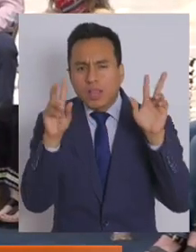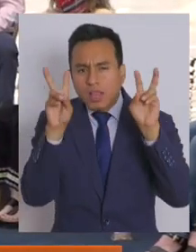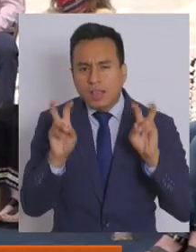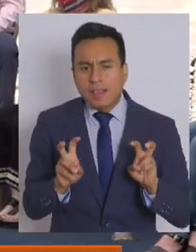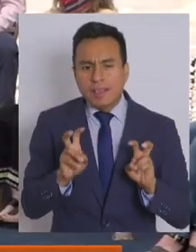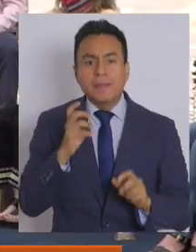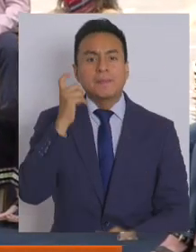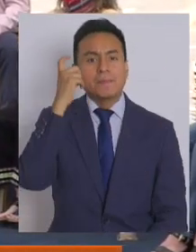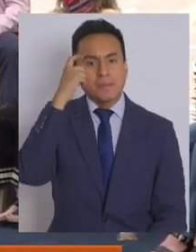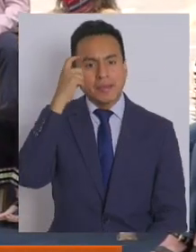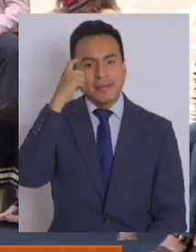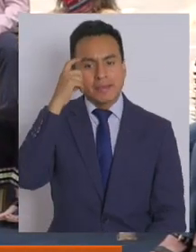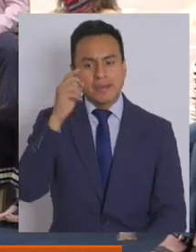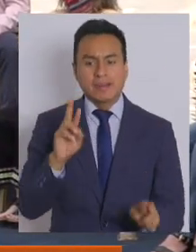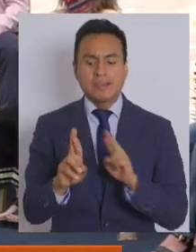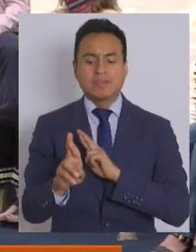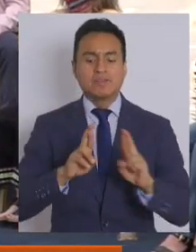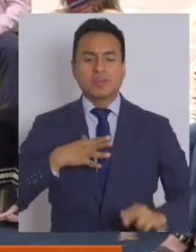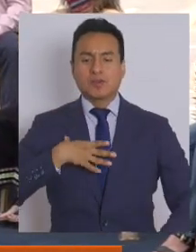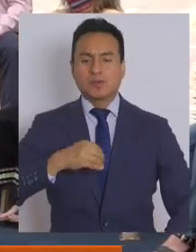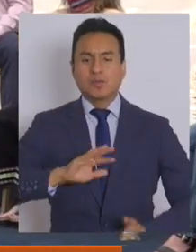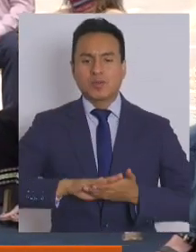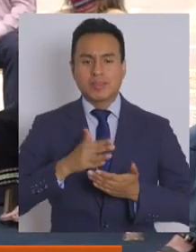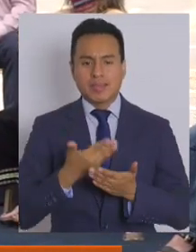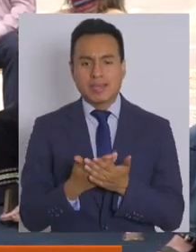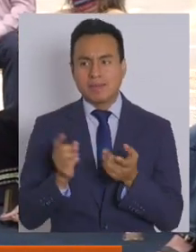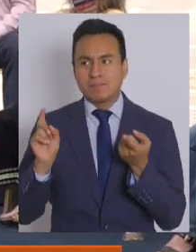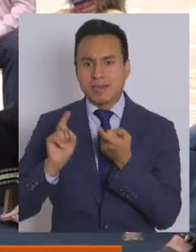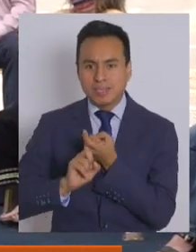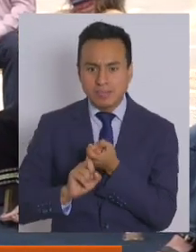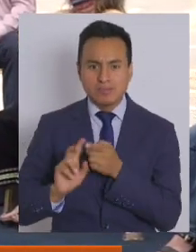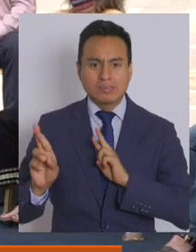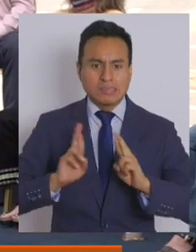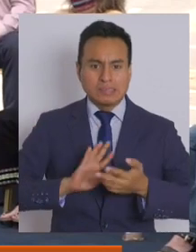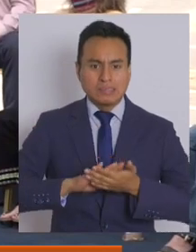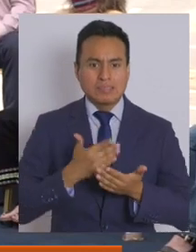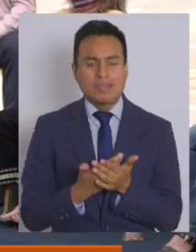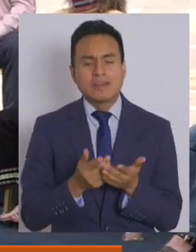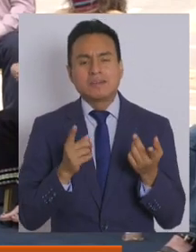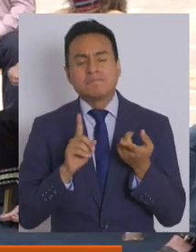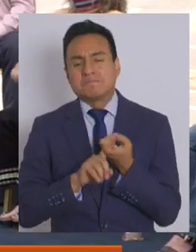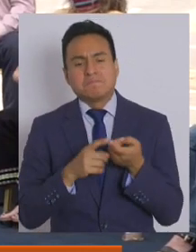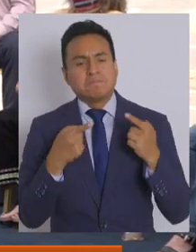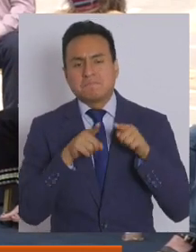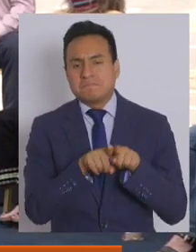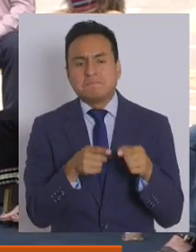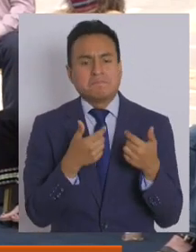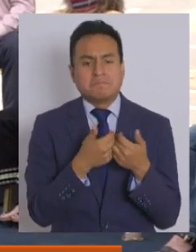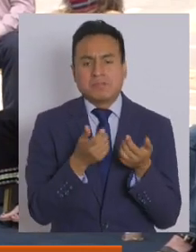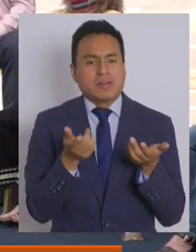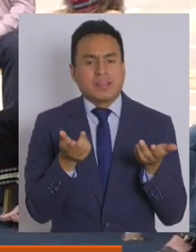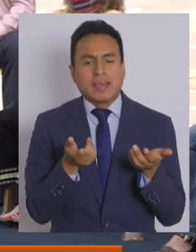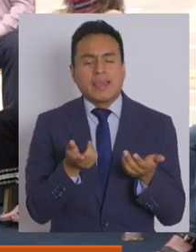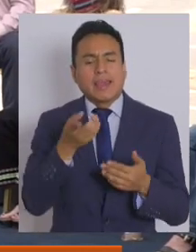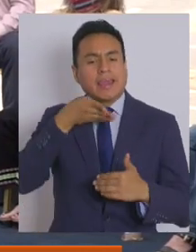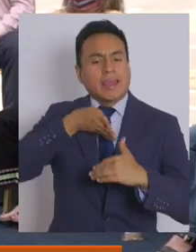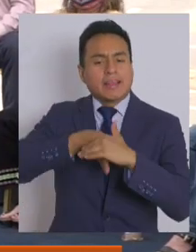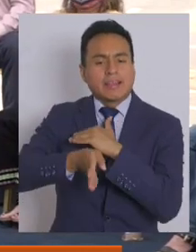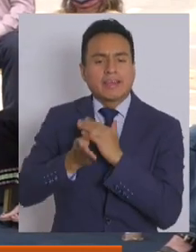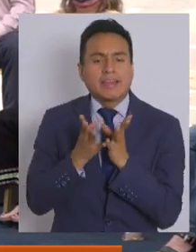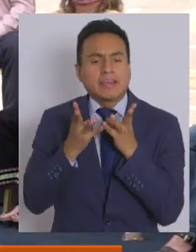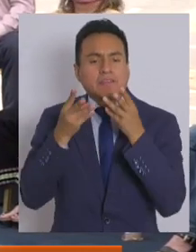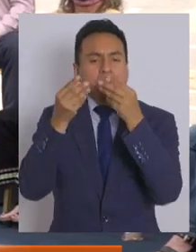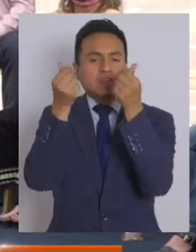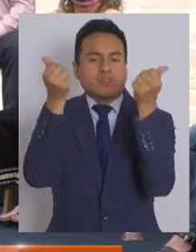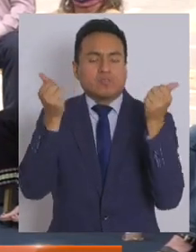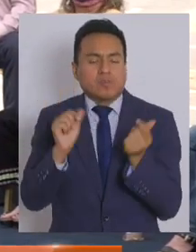es bueno pensar cómo están las relaciones con los hijos, con sus maridos, con sus esposas, con sus parejas, y ver que entren con un espíritu renovado.